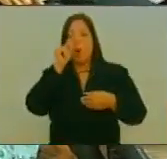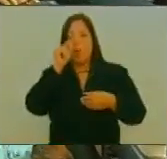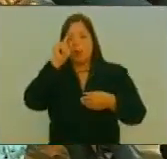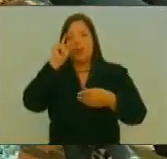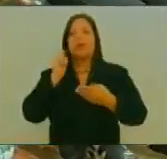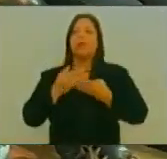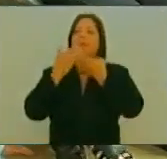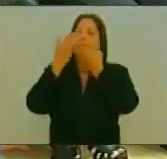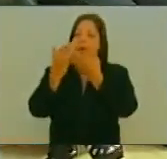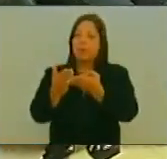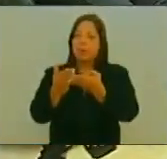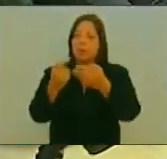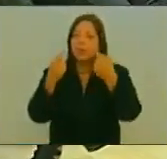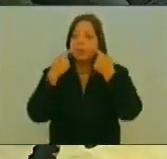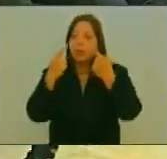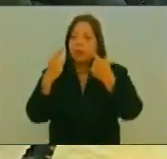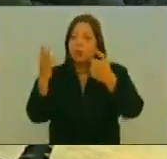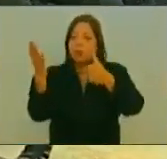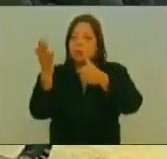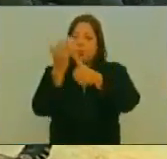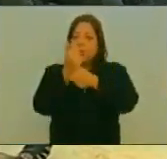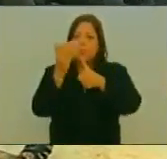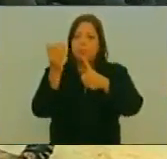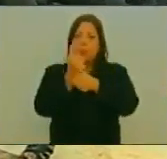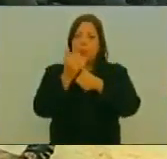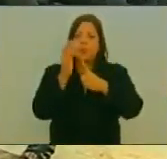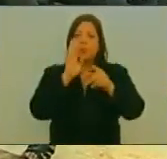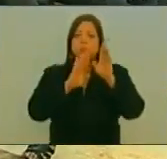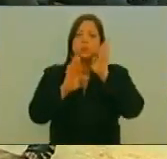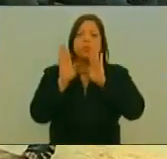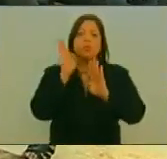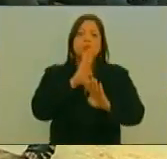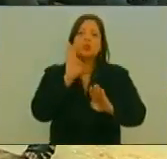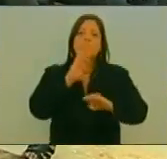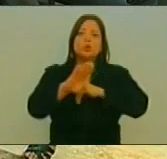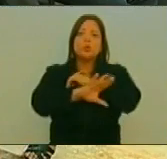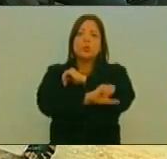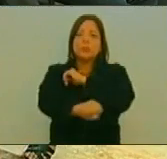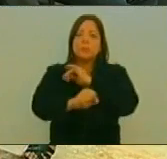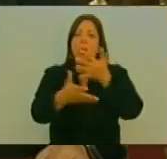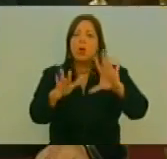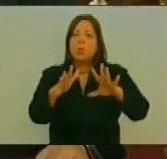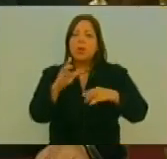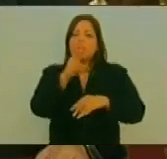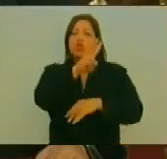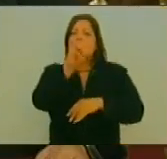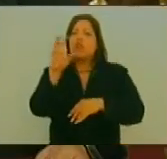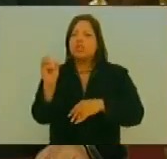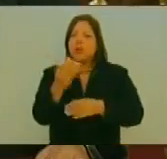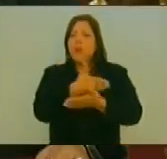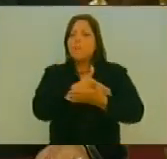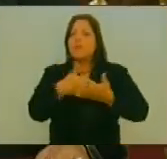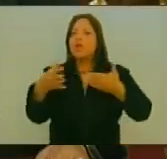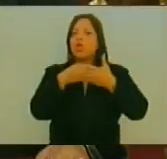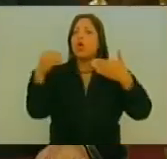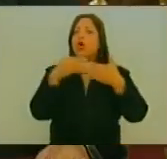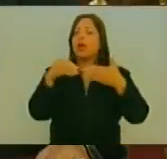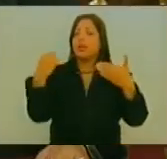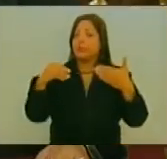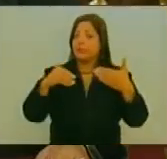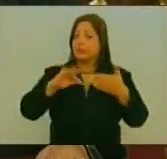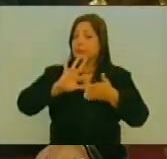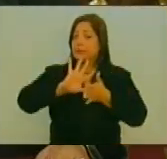En los que Han sido Encontradas Irregularidades Por el orden De los doscientos Millones de dólares